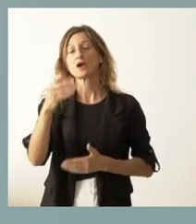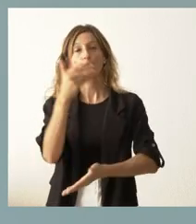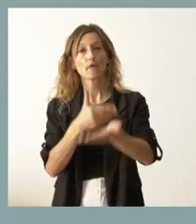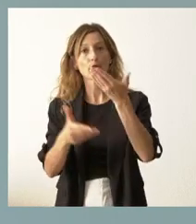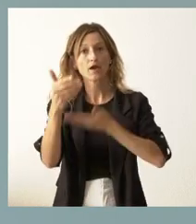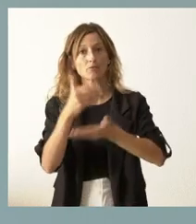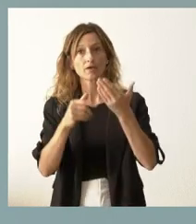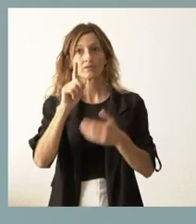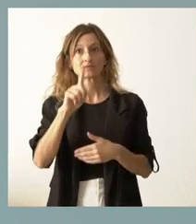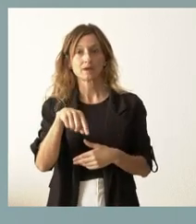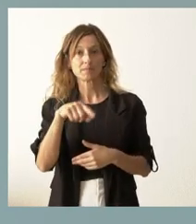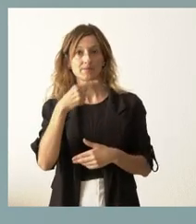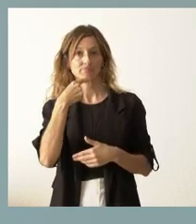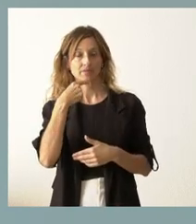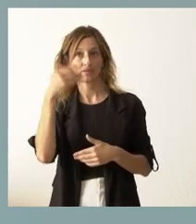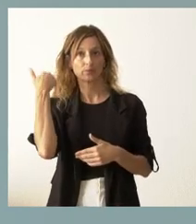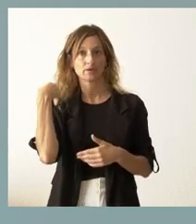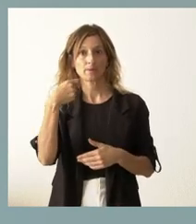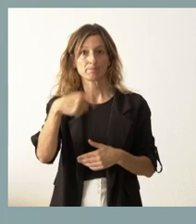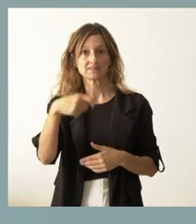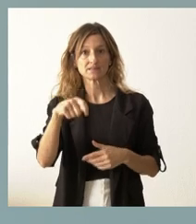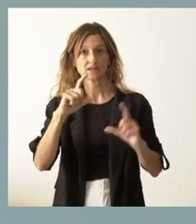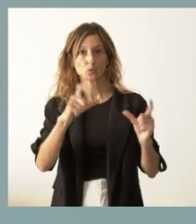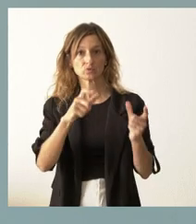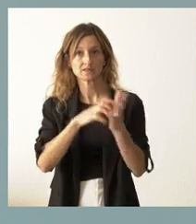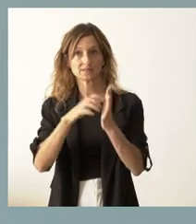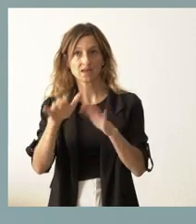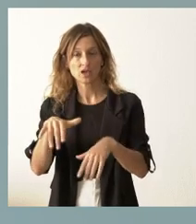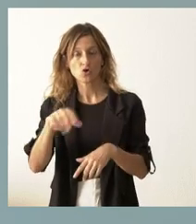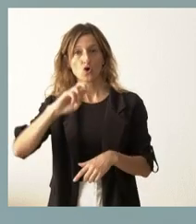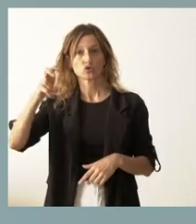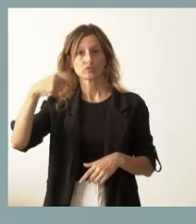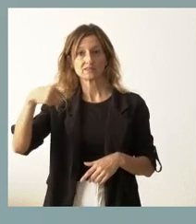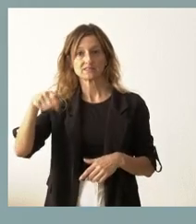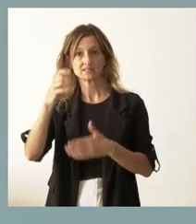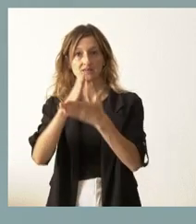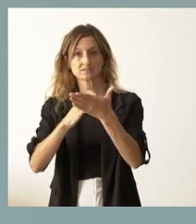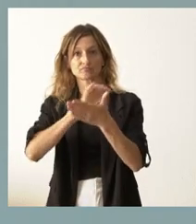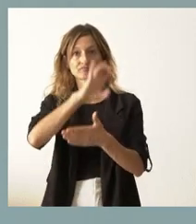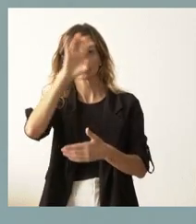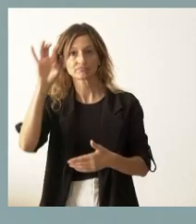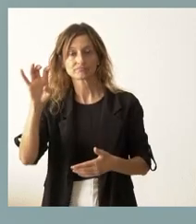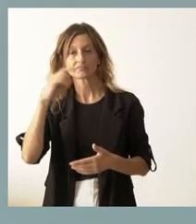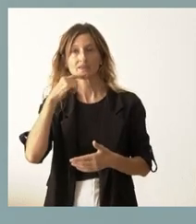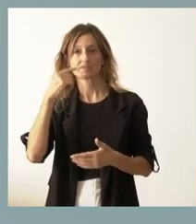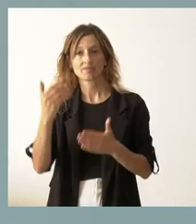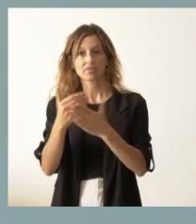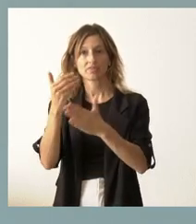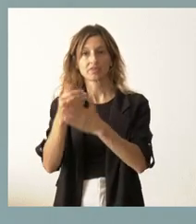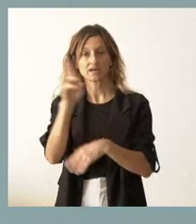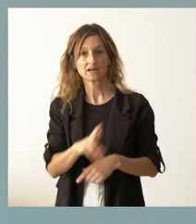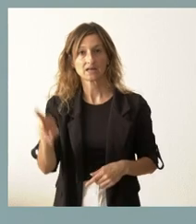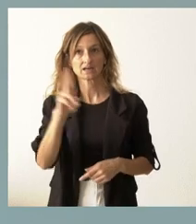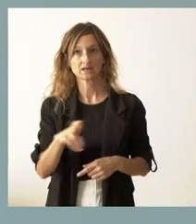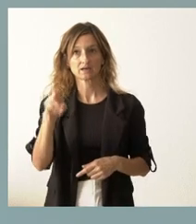aquella invitación que en su momento ya hizo el presidente de la Junta de Castilla y León y que otros presidentes de comunidades autónomas han venido reiterando,